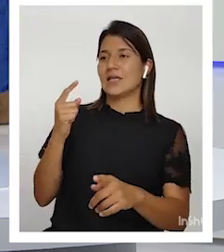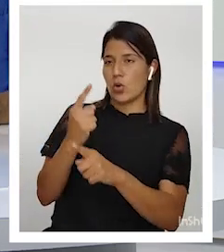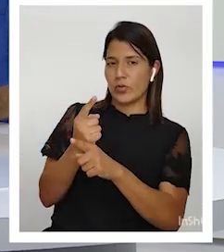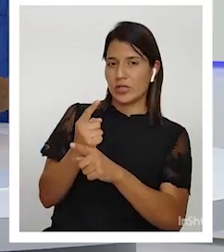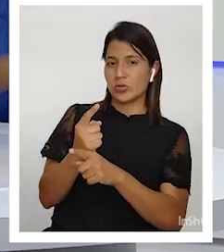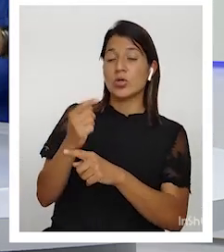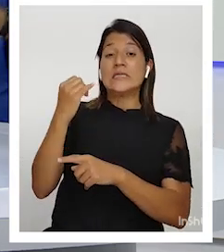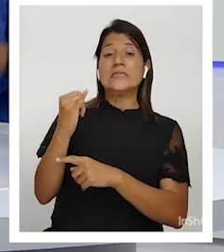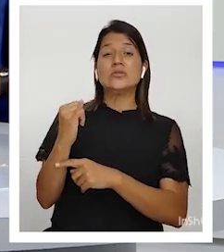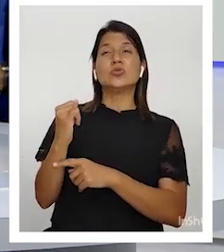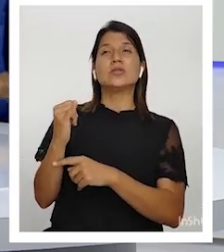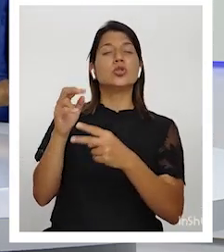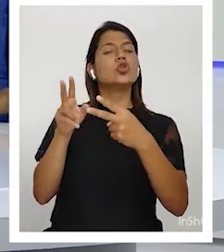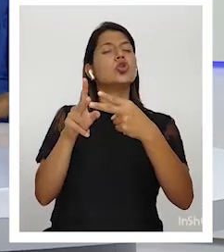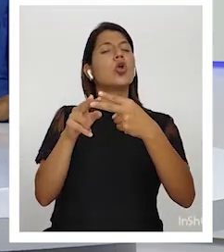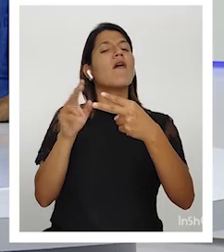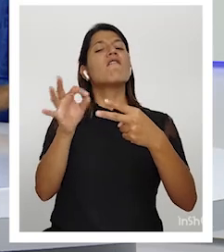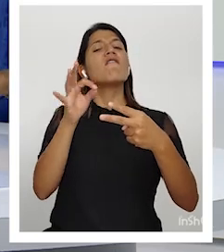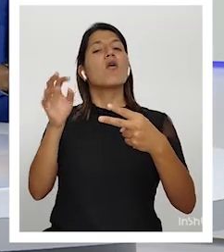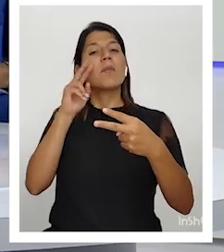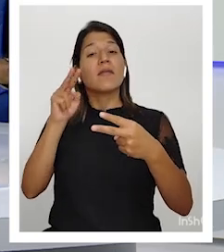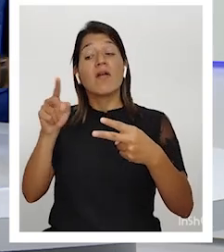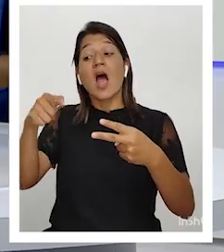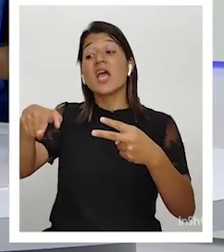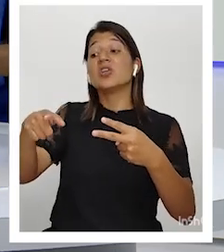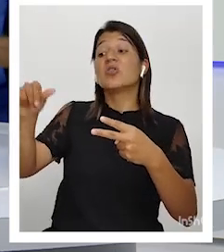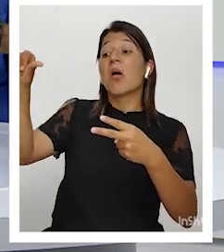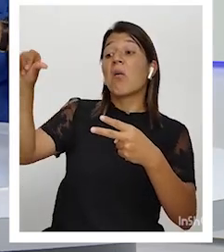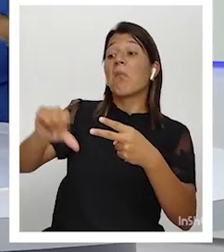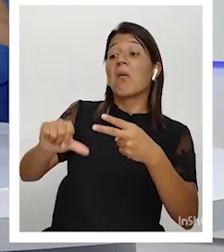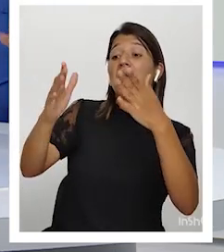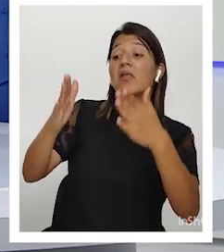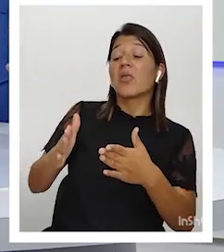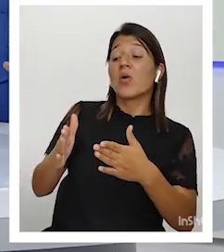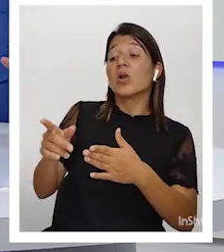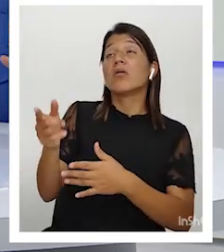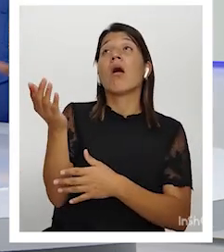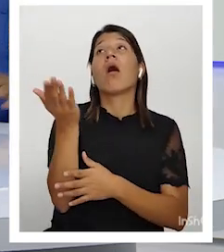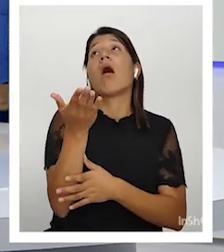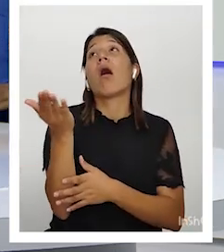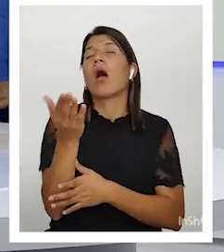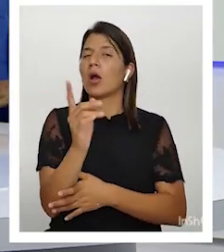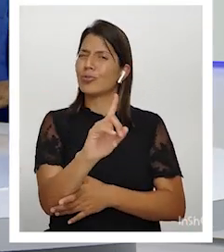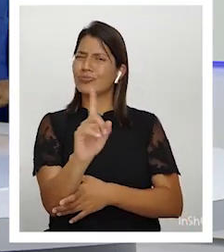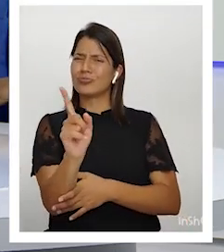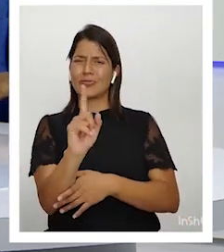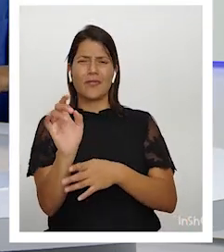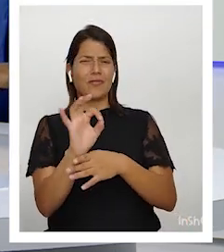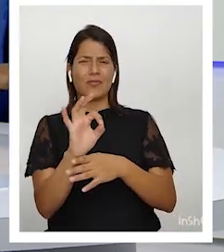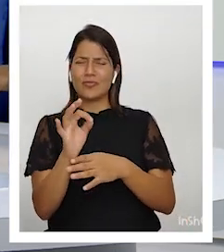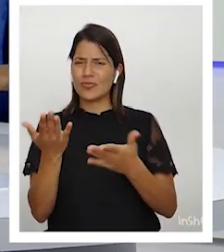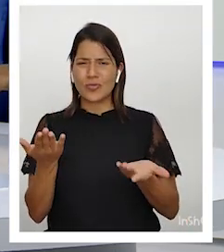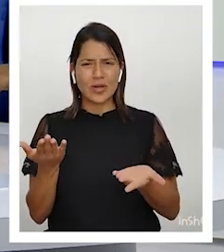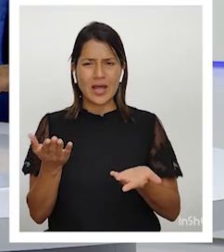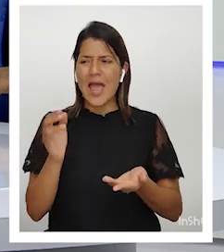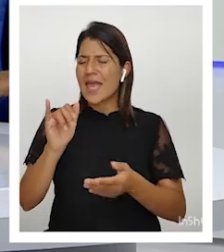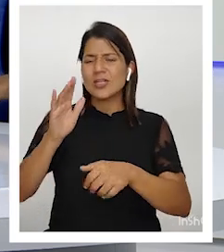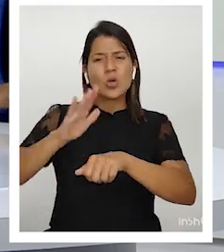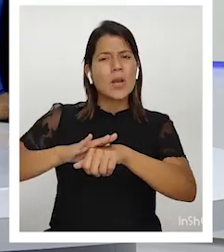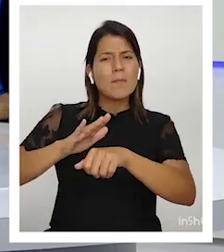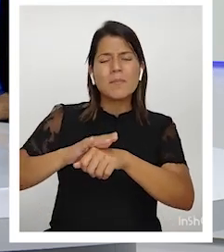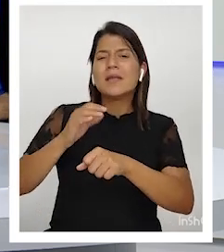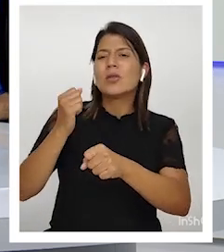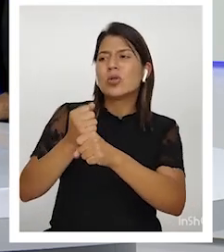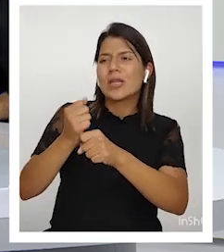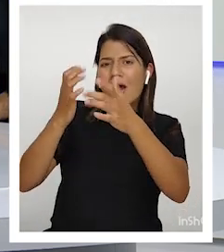perdedores, aquí hay que ir a ayudar, ponga la manita aquí, entonces, eso no funciona, y además eso le permite a los